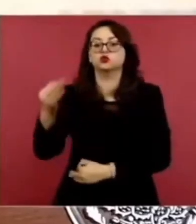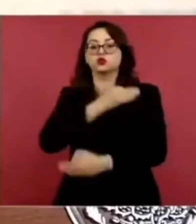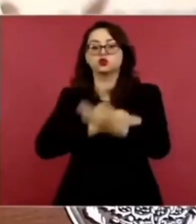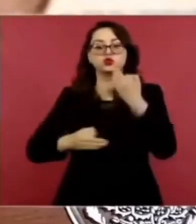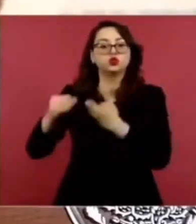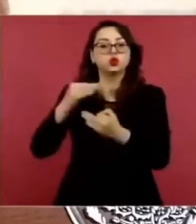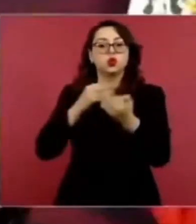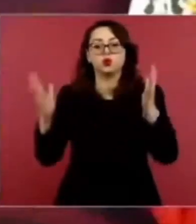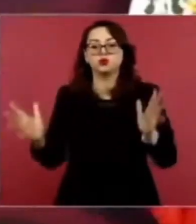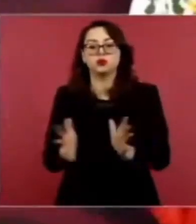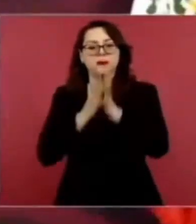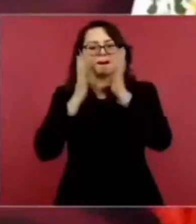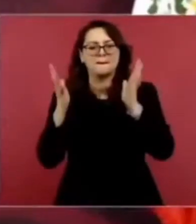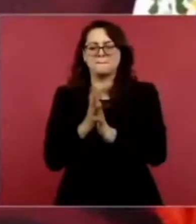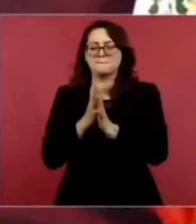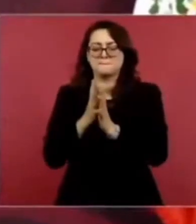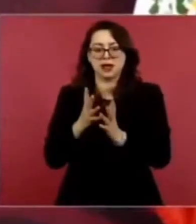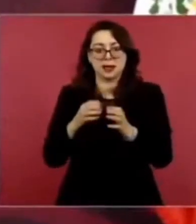Participamos muchos.